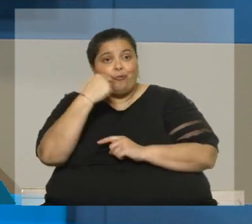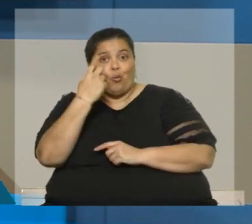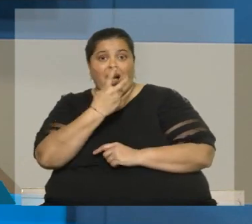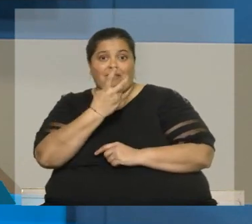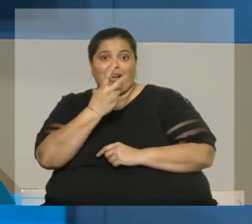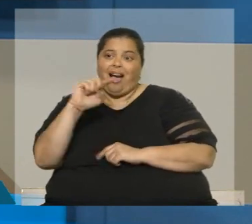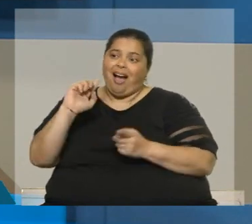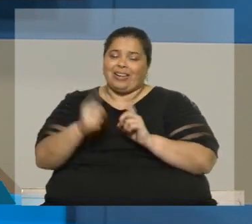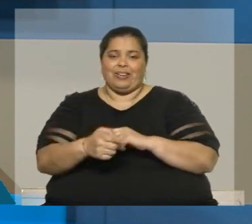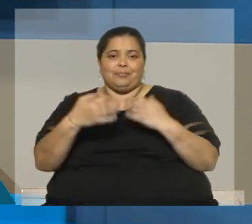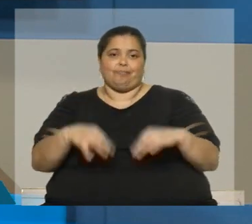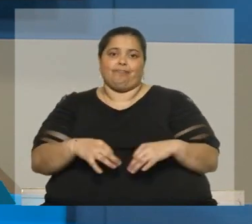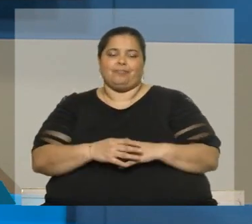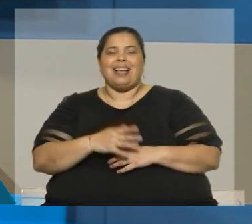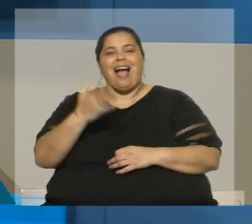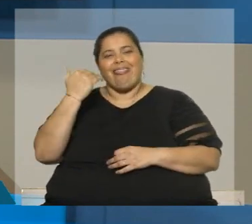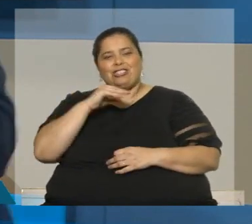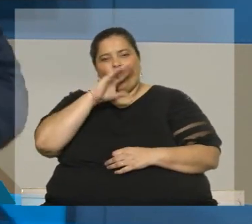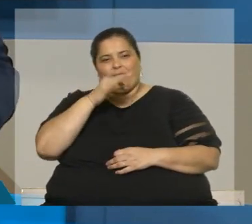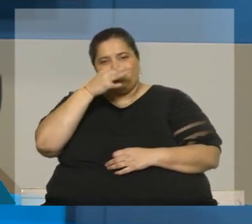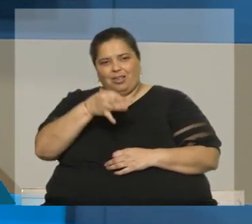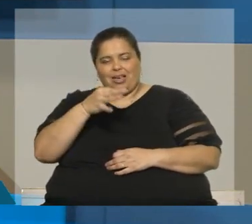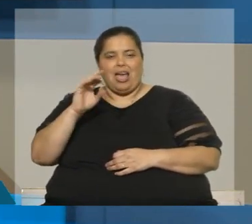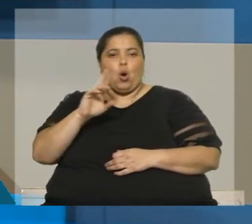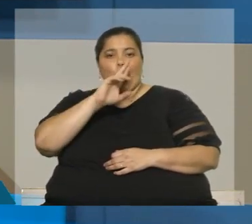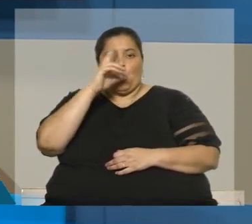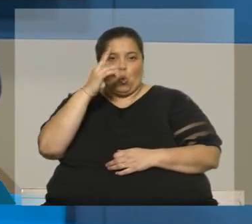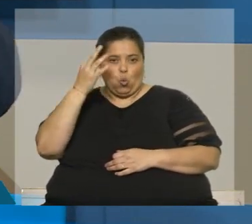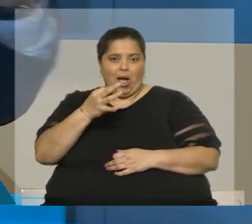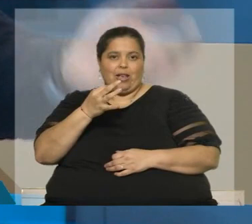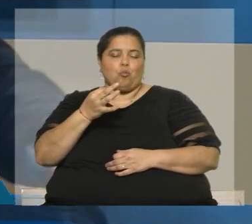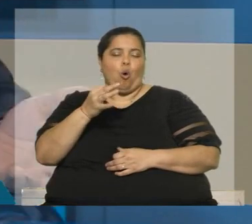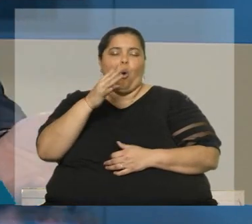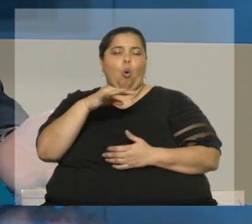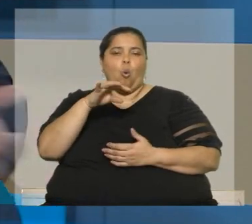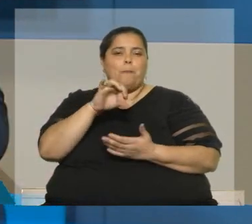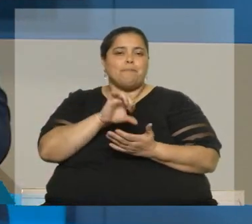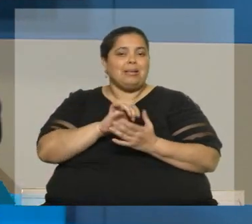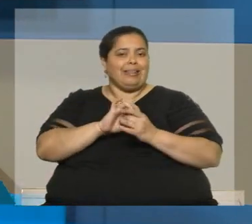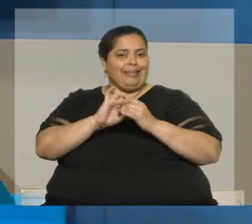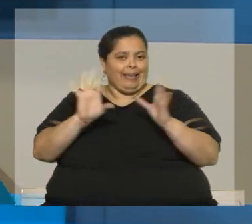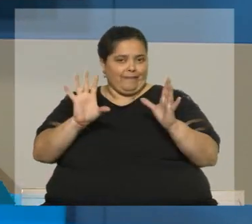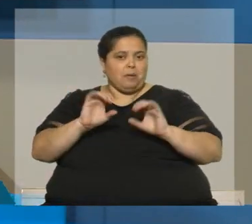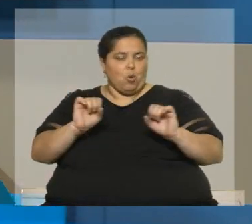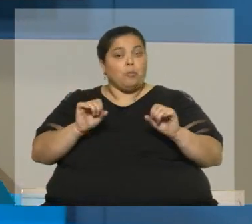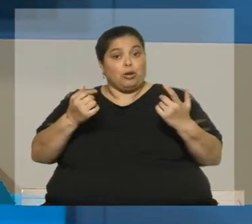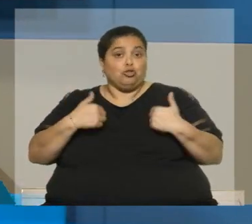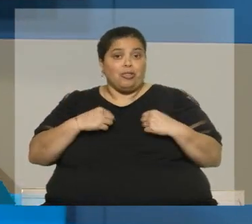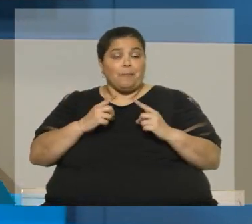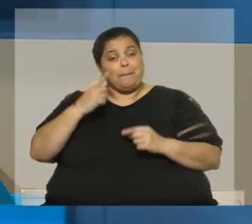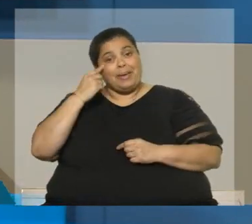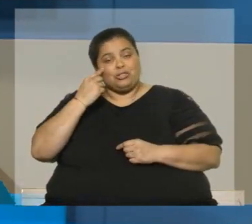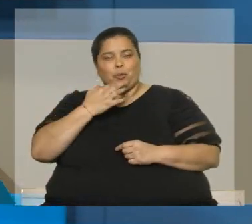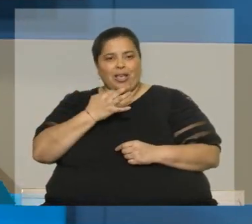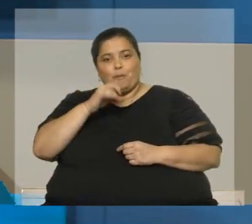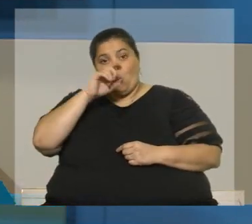yo antes hablaba de que Uruguay es un país soberano para tomar las decisiones que considere para negociar con China. Bueno, yo considero que Uruguay es un país soberano para hacer